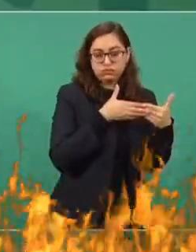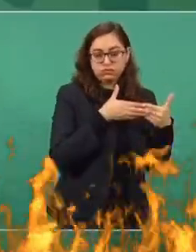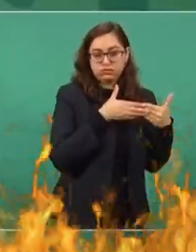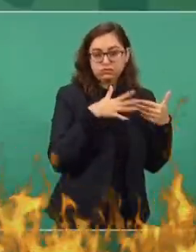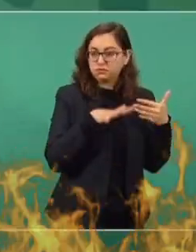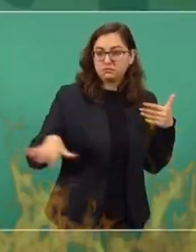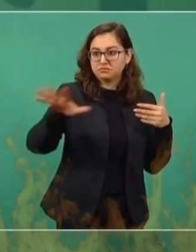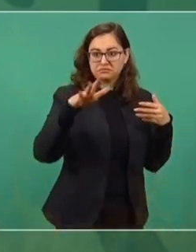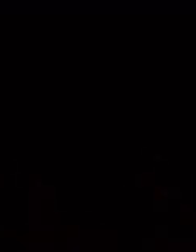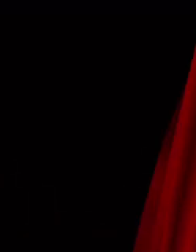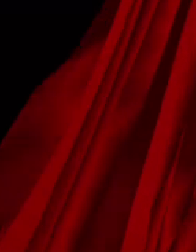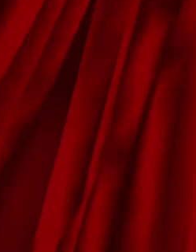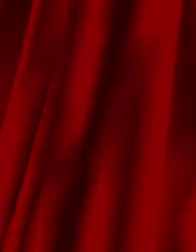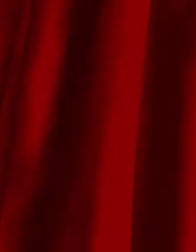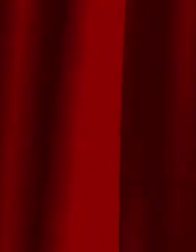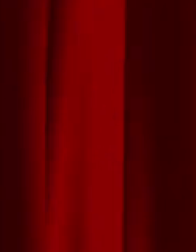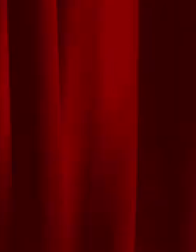No le tienen amor al pueblo.